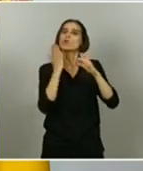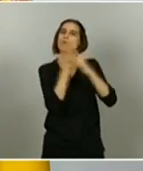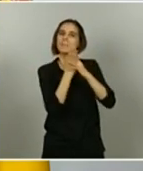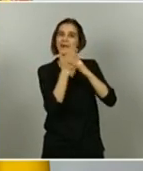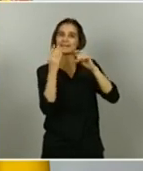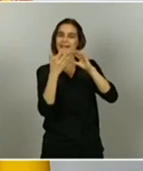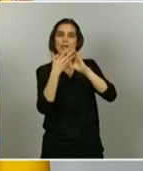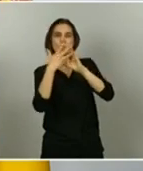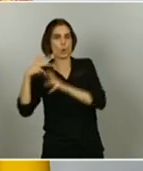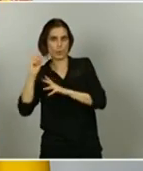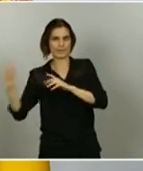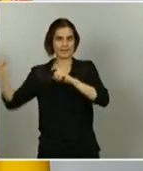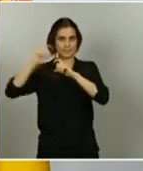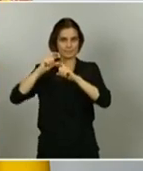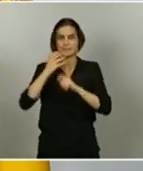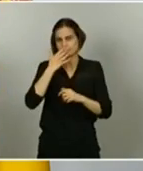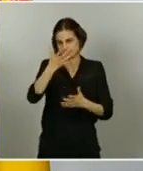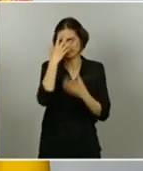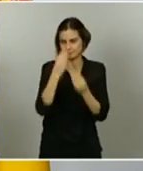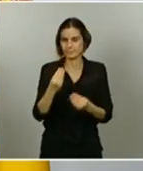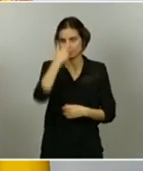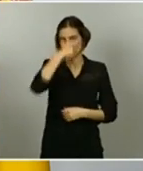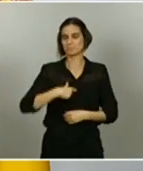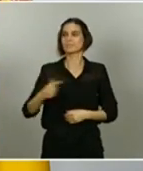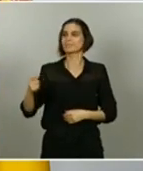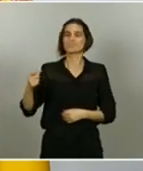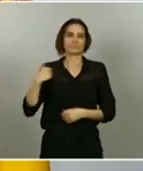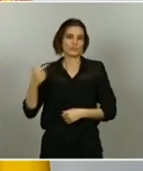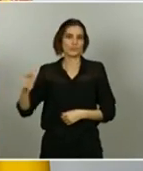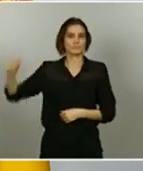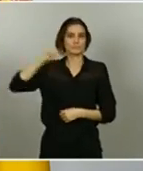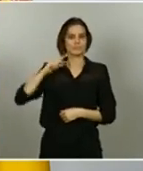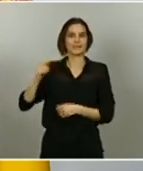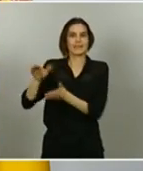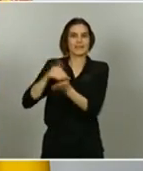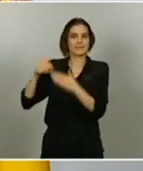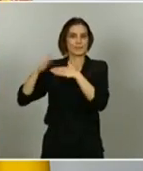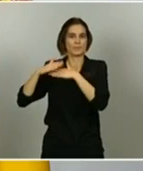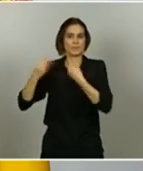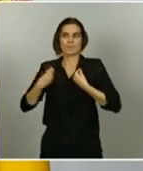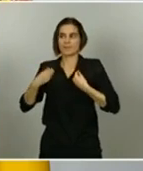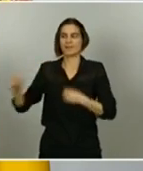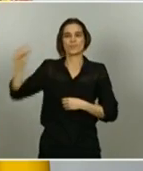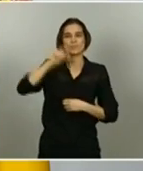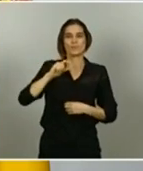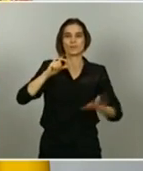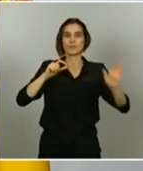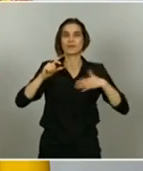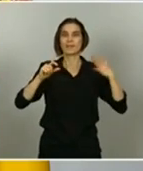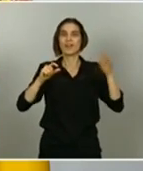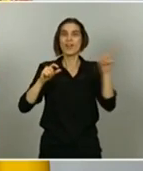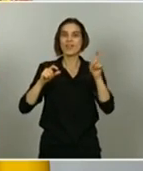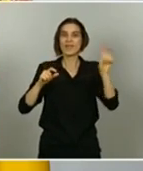si alguien que está cobrando el ingreso mínimo vital de repente consigue ganar 100 euros más al mes, no se le restarían 100 euros de la prestación,